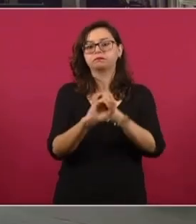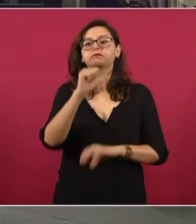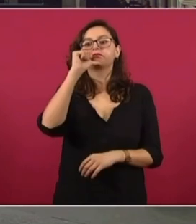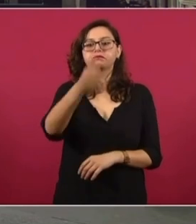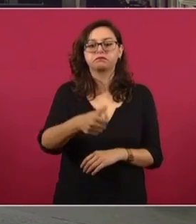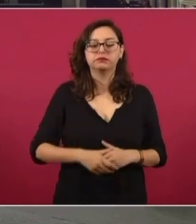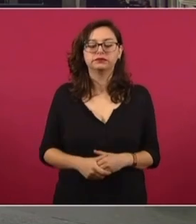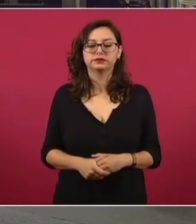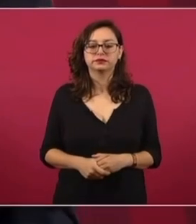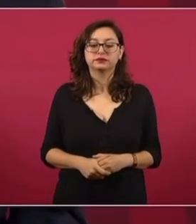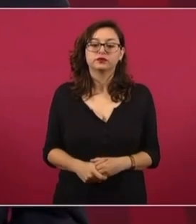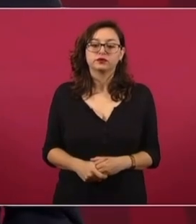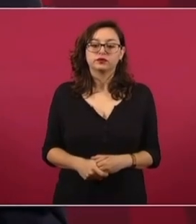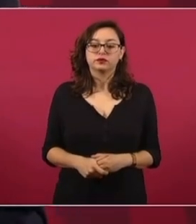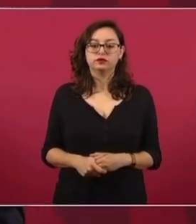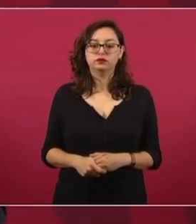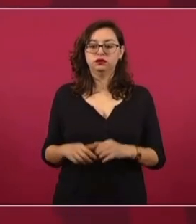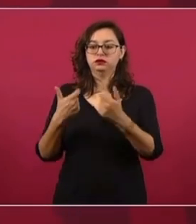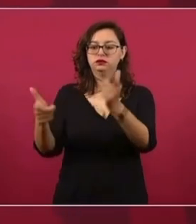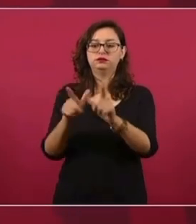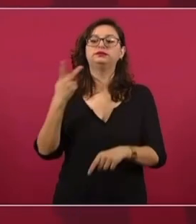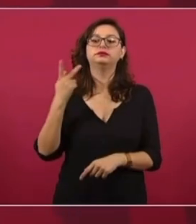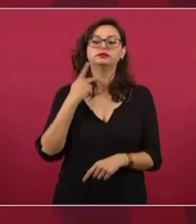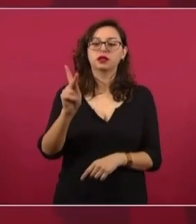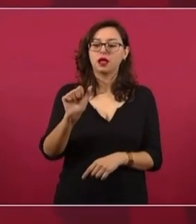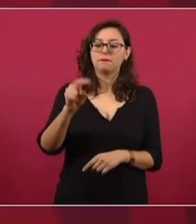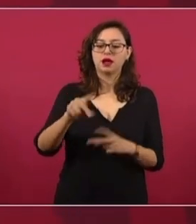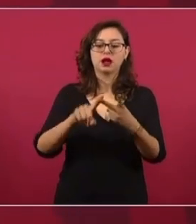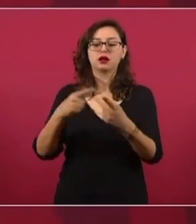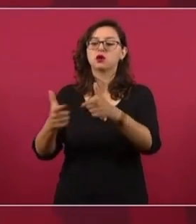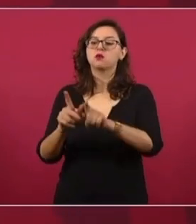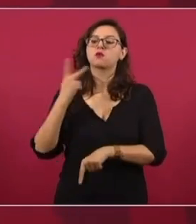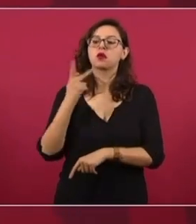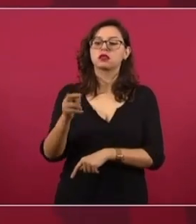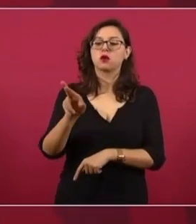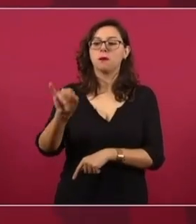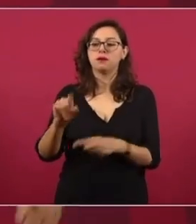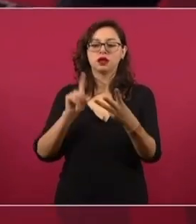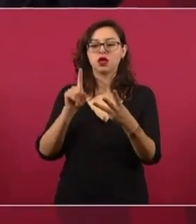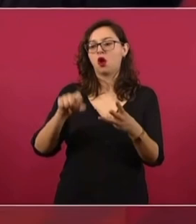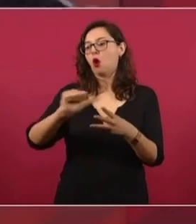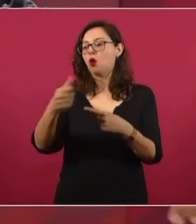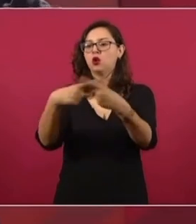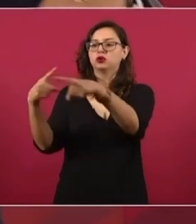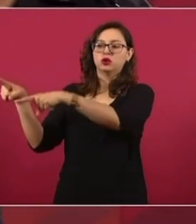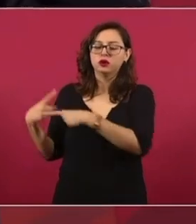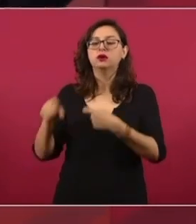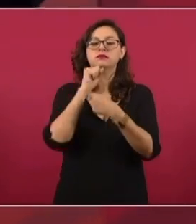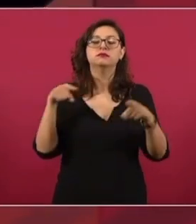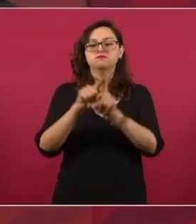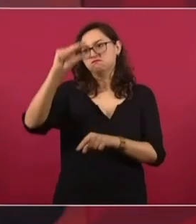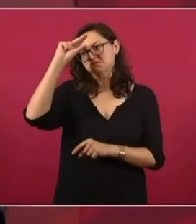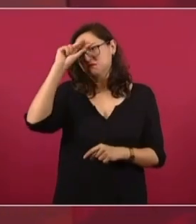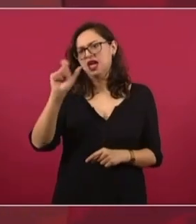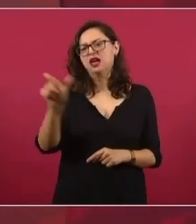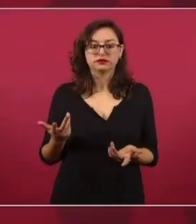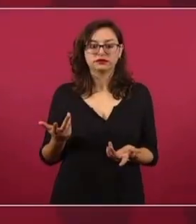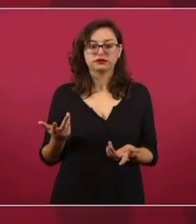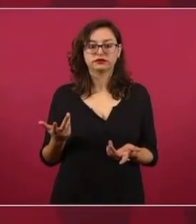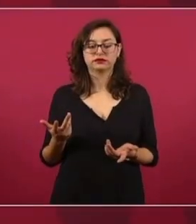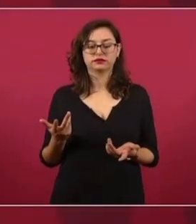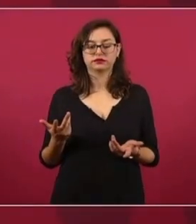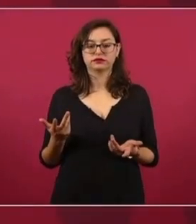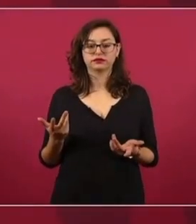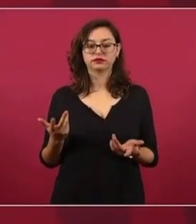Y que los del PAN y del PRI y de otros partidos y Claudio Quis González y los que